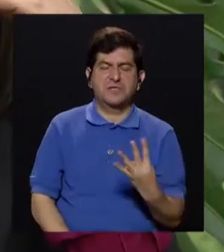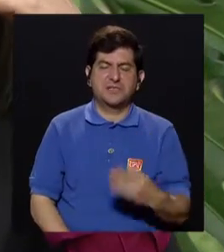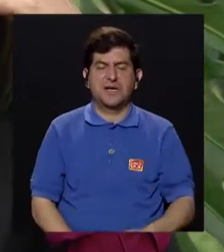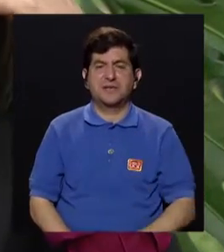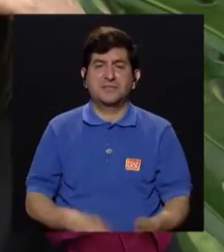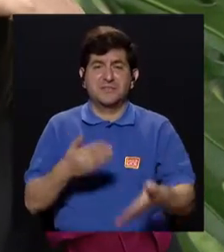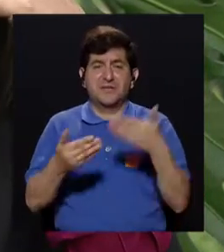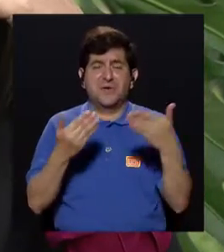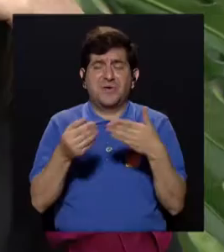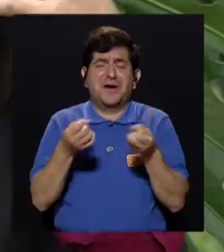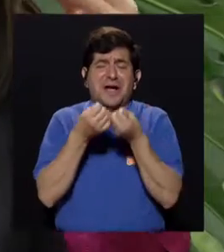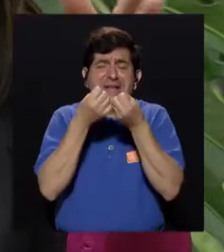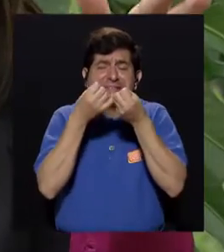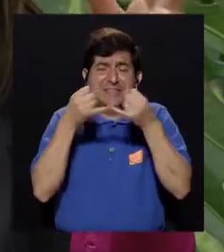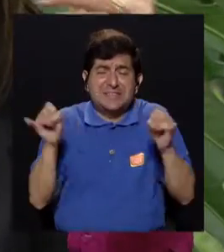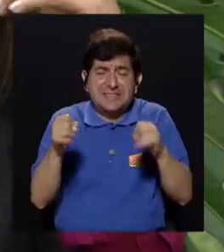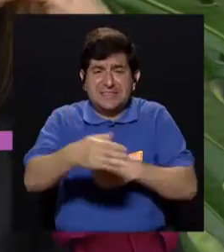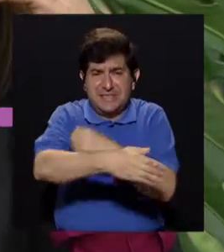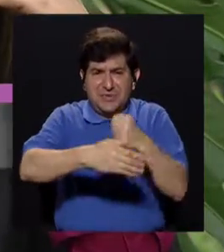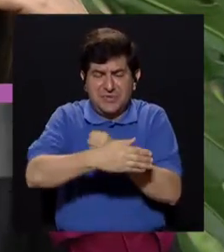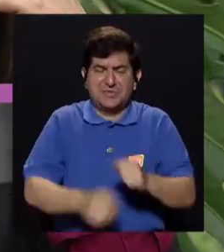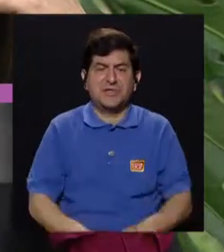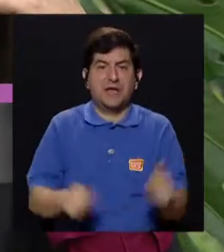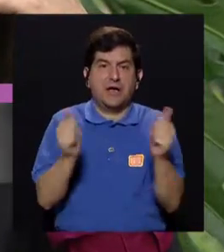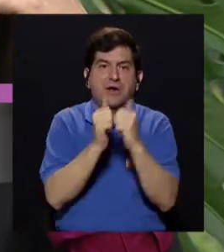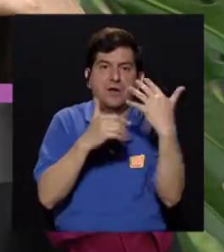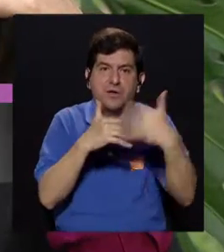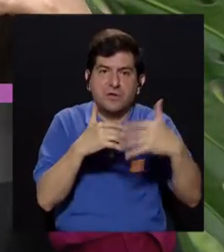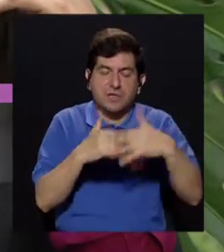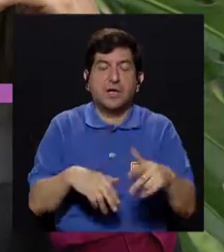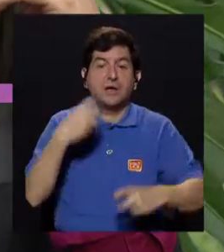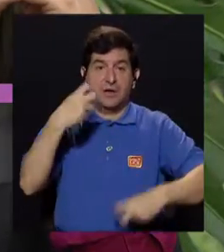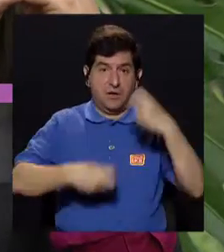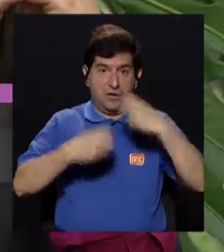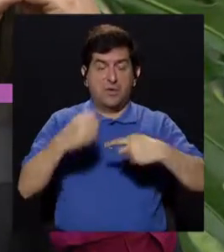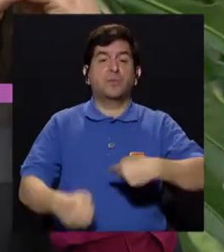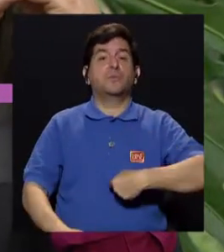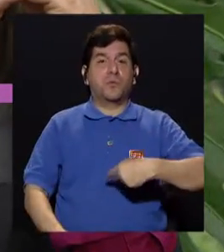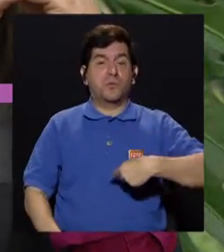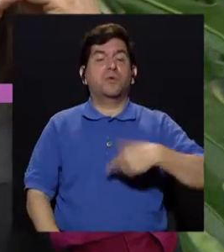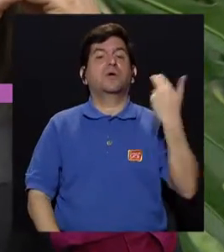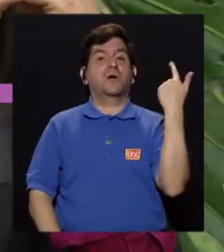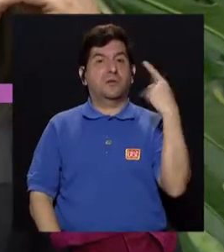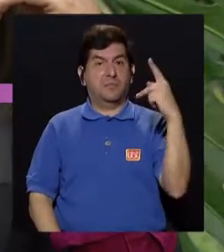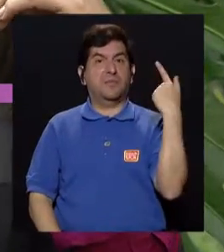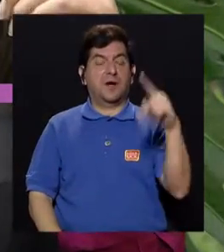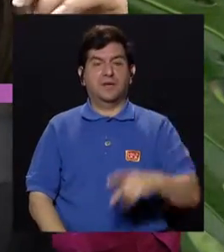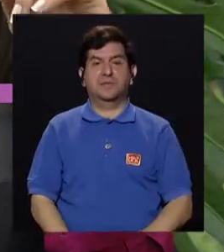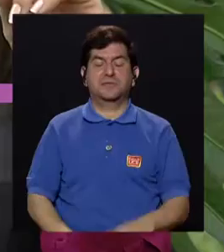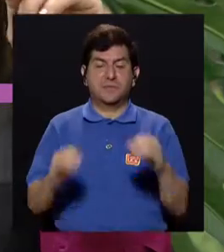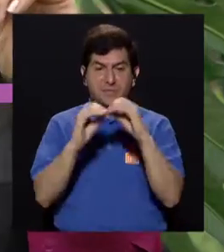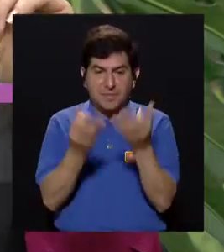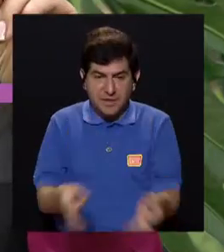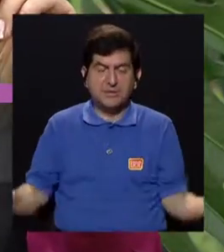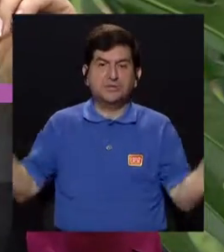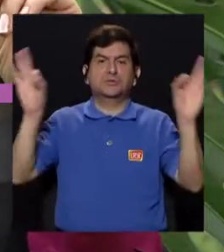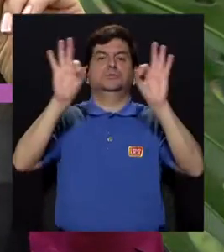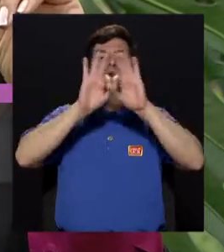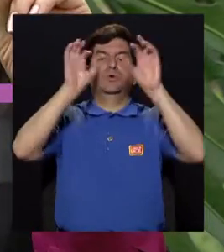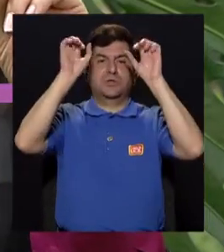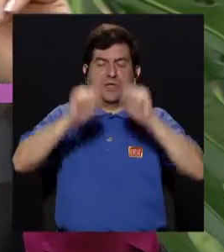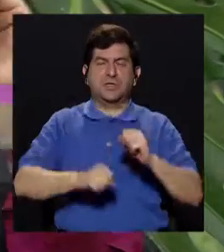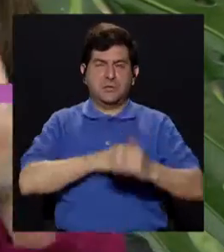cuartos, casi cruda, casi con sangre, ¿verdad? Pues tienen sus riesgos digestivos, indudablemente. Una de las cosas más